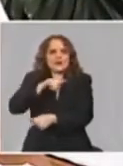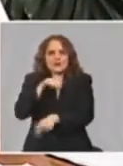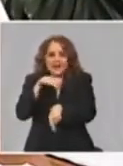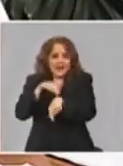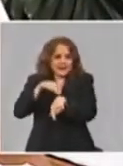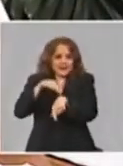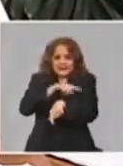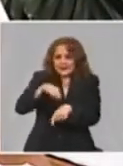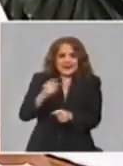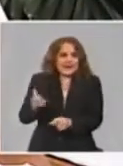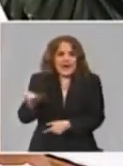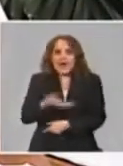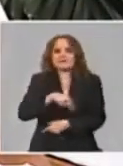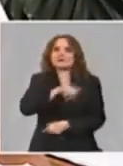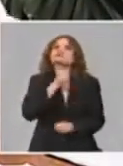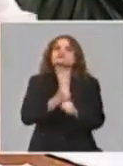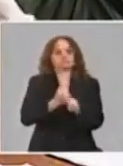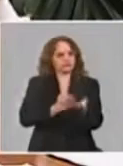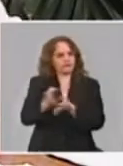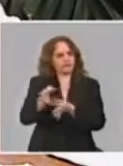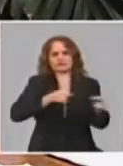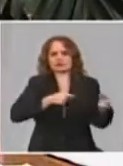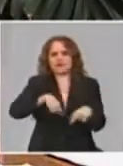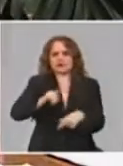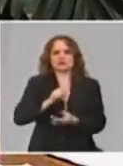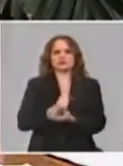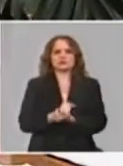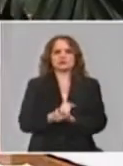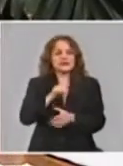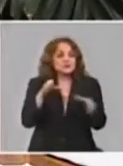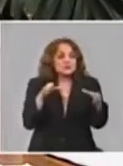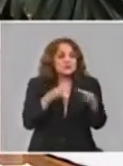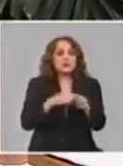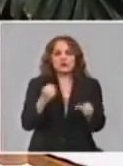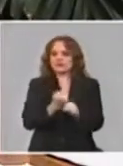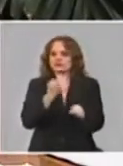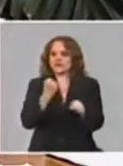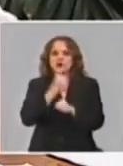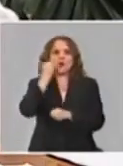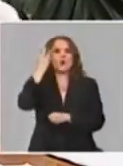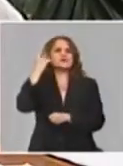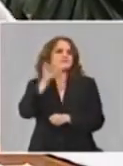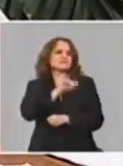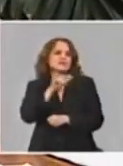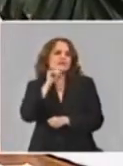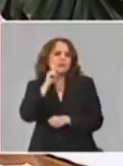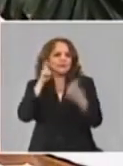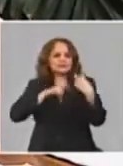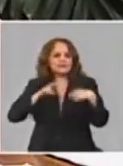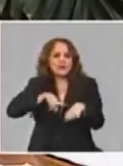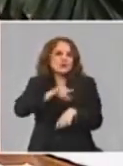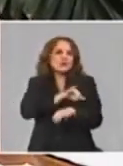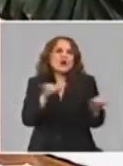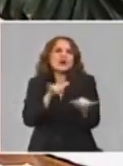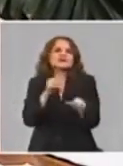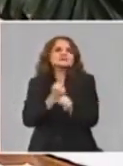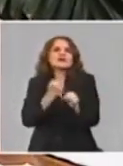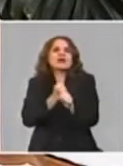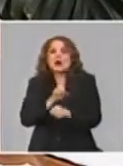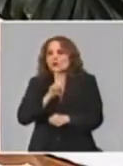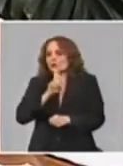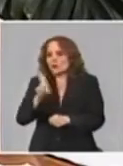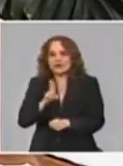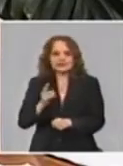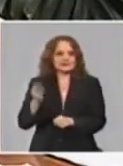se está implementando. Ese comité de innovación va a quedar, porque es el concepto este de la urgencia de hacer